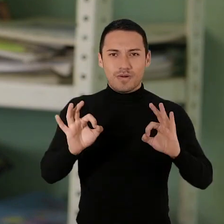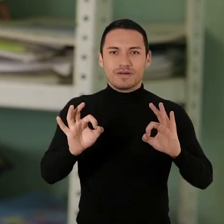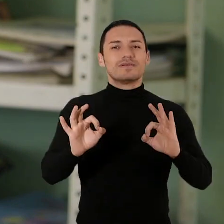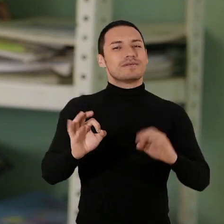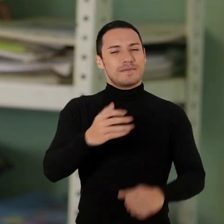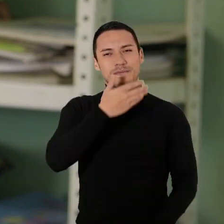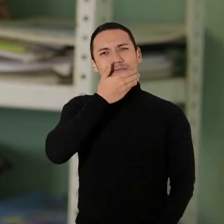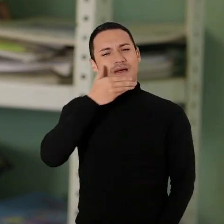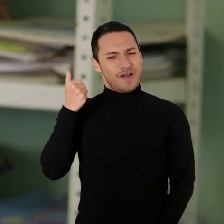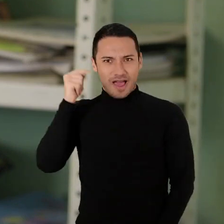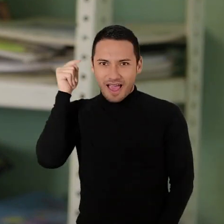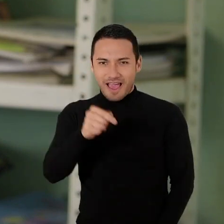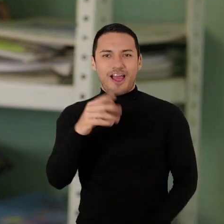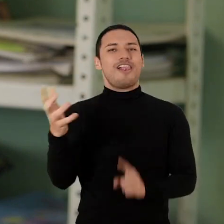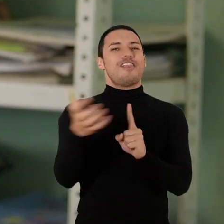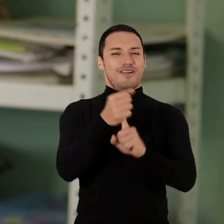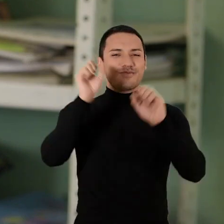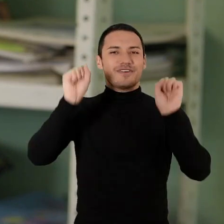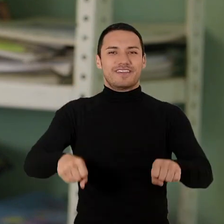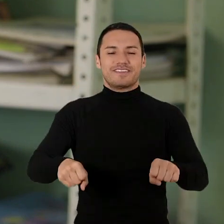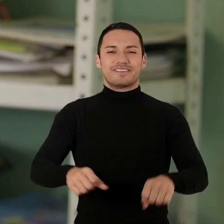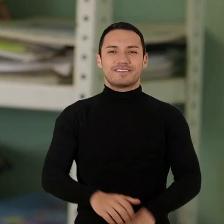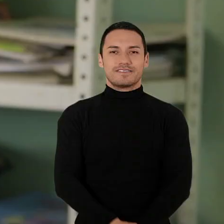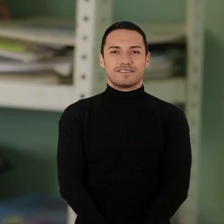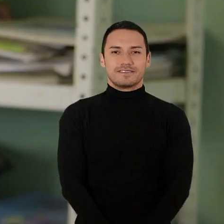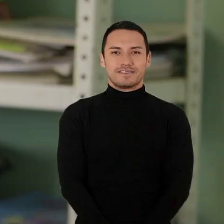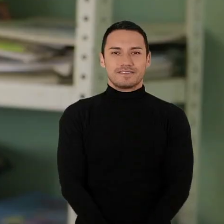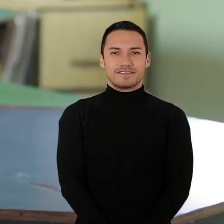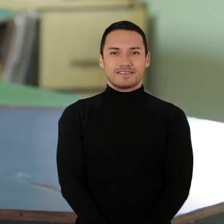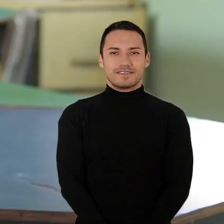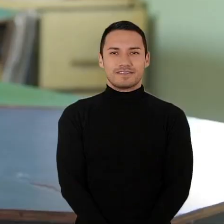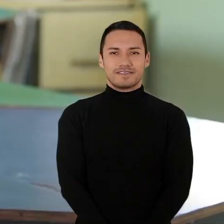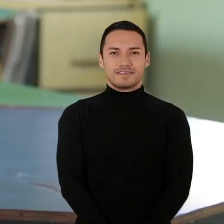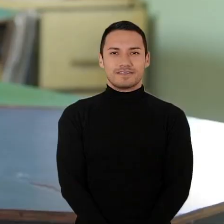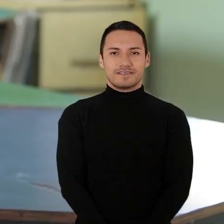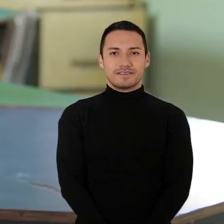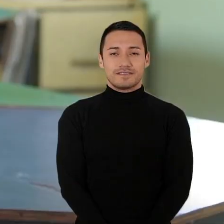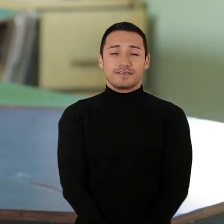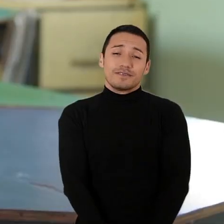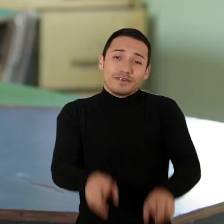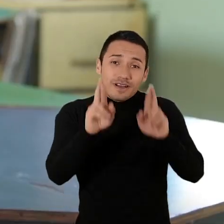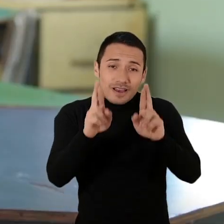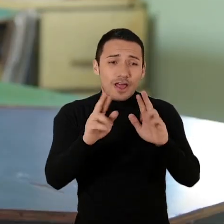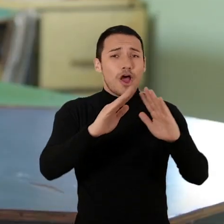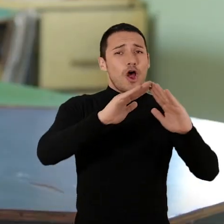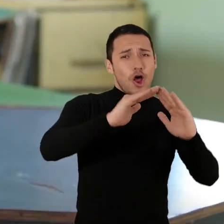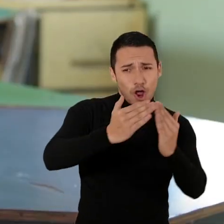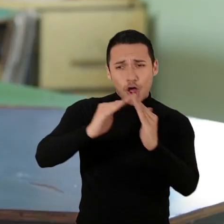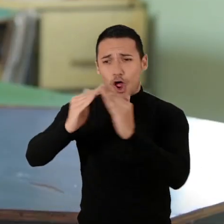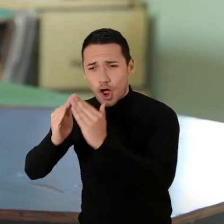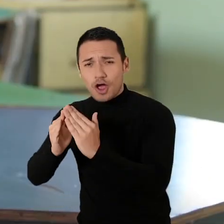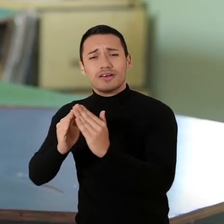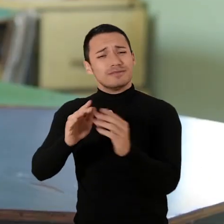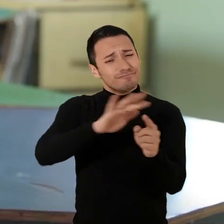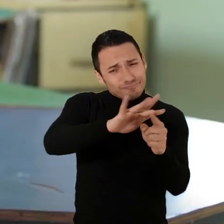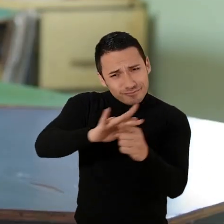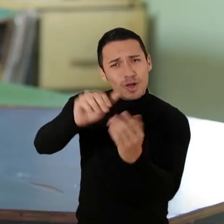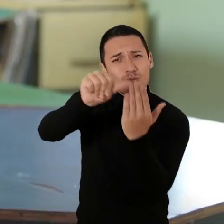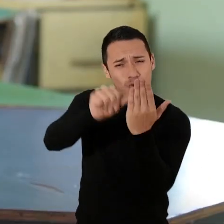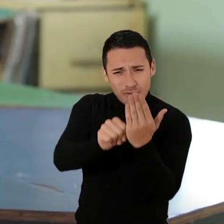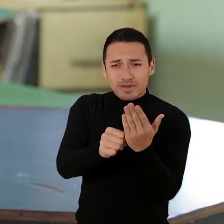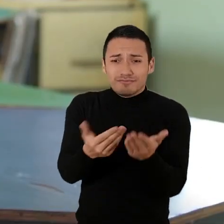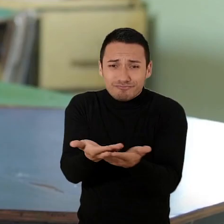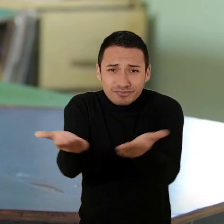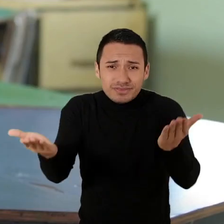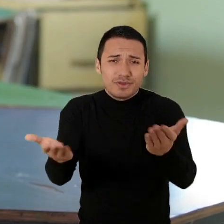humano no podríamos haber hecho lo que hemos hecho Ojalá sacaran en varios colegios este programa porque le